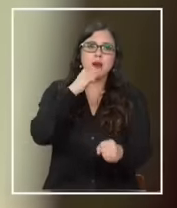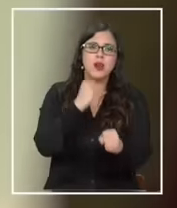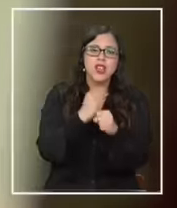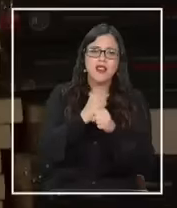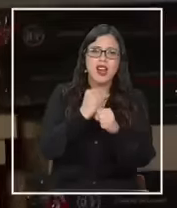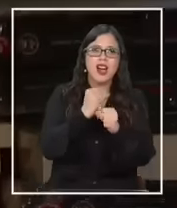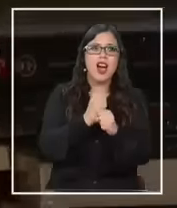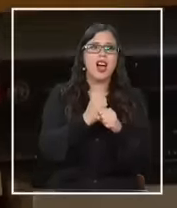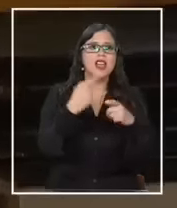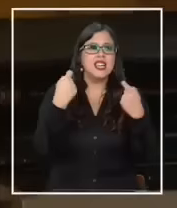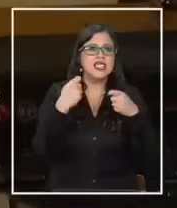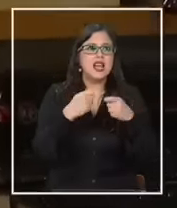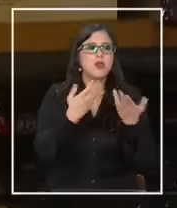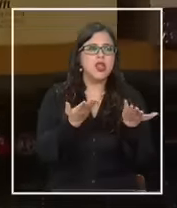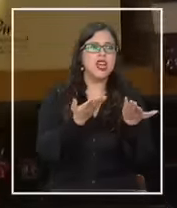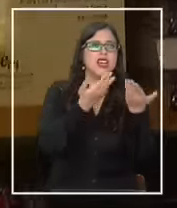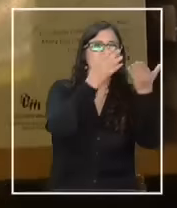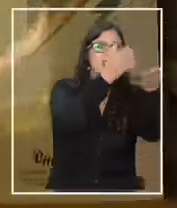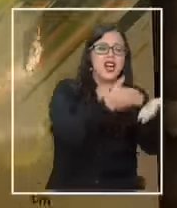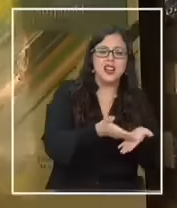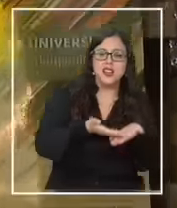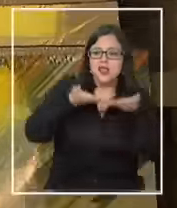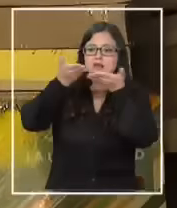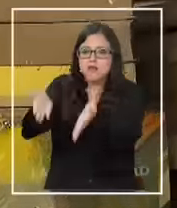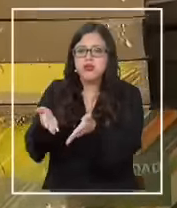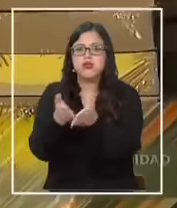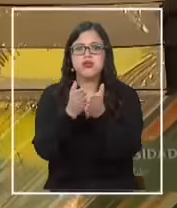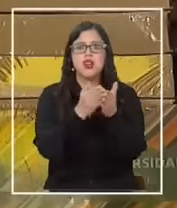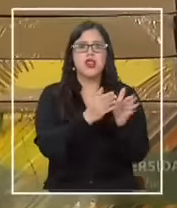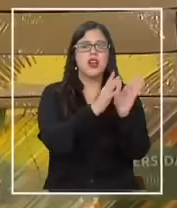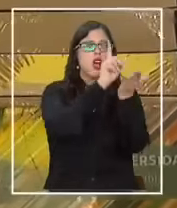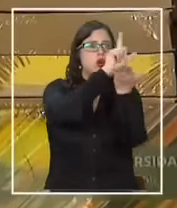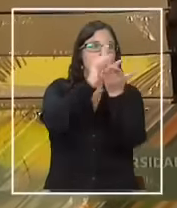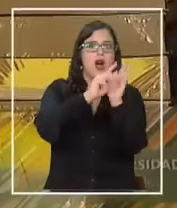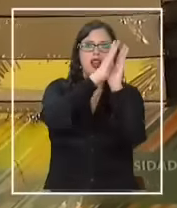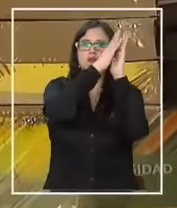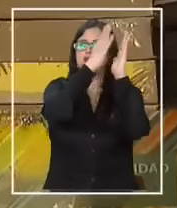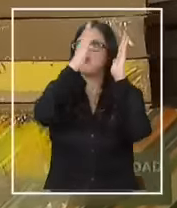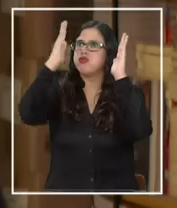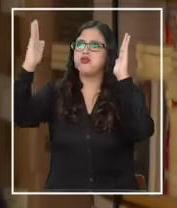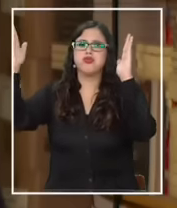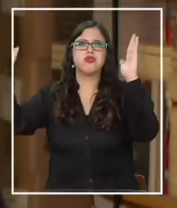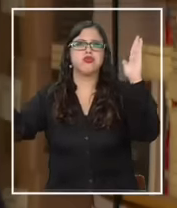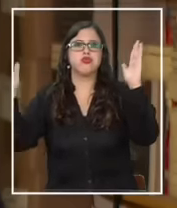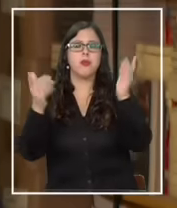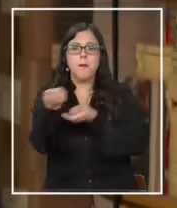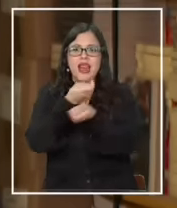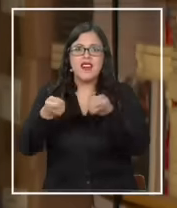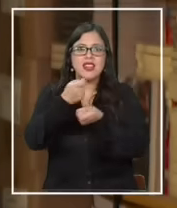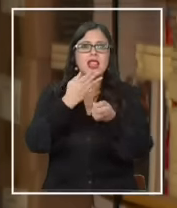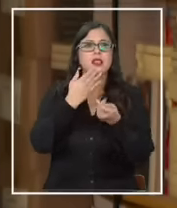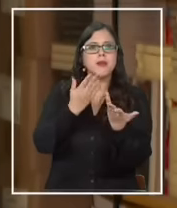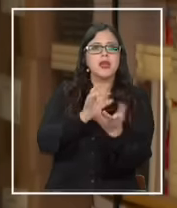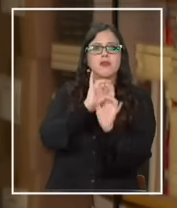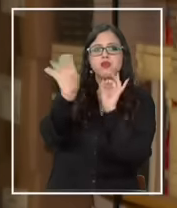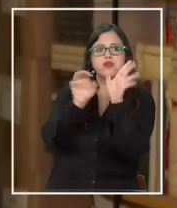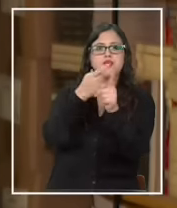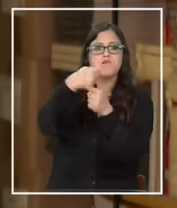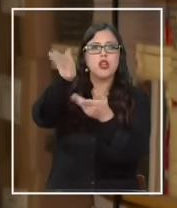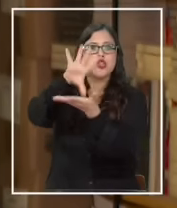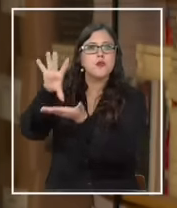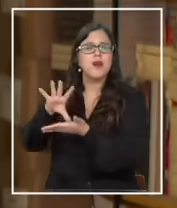librería de tratar de mandarlos a otros países para que tengan visibilidad nuestros autores y resulta que de repente la